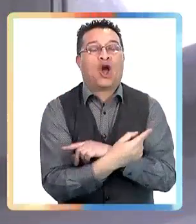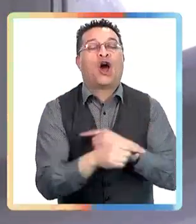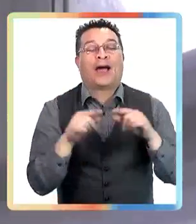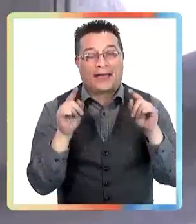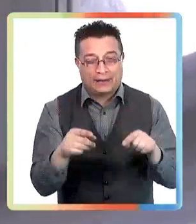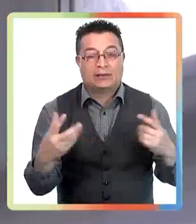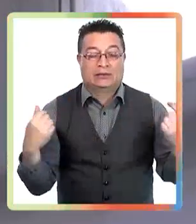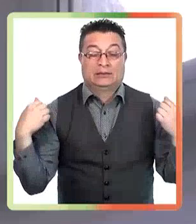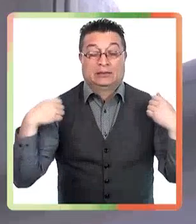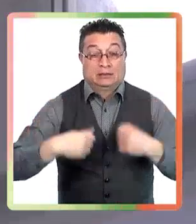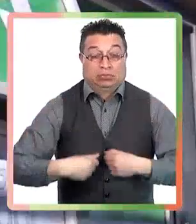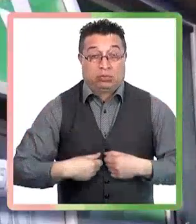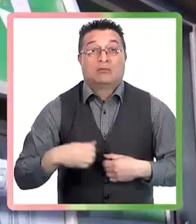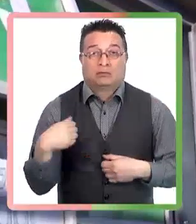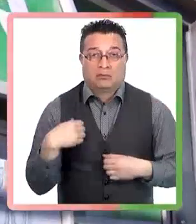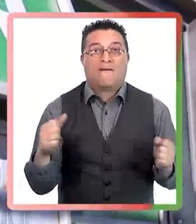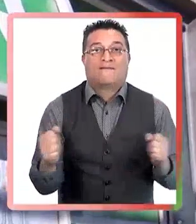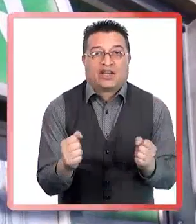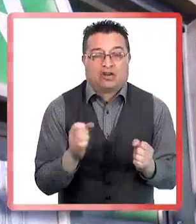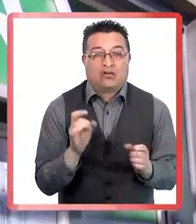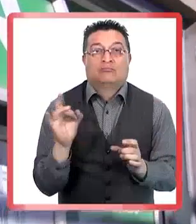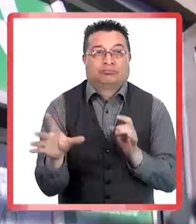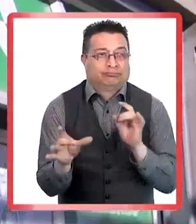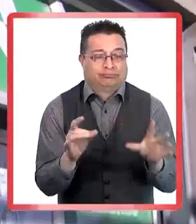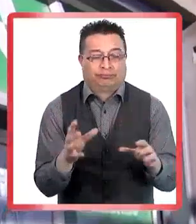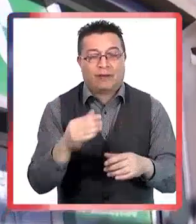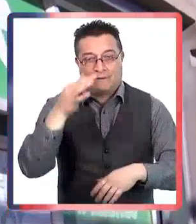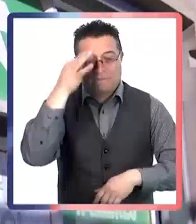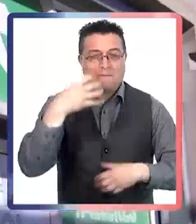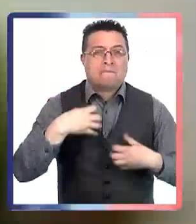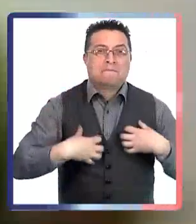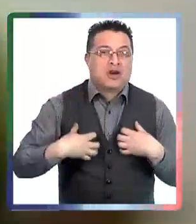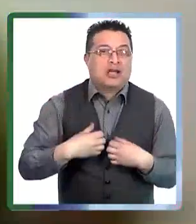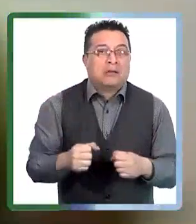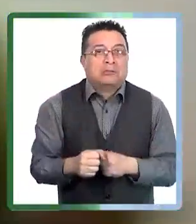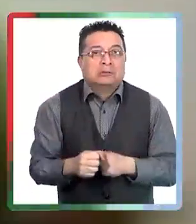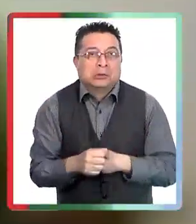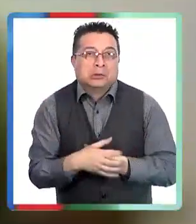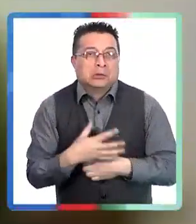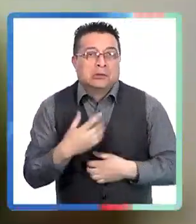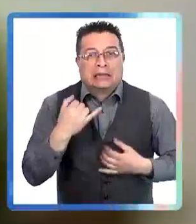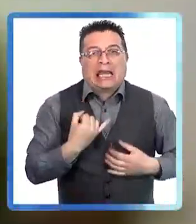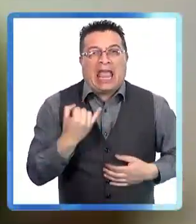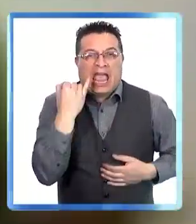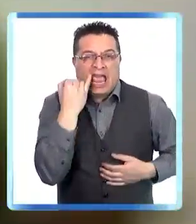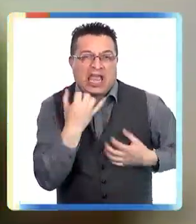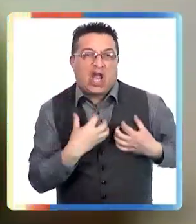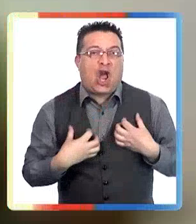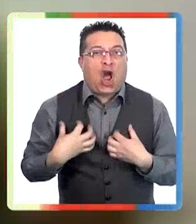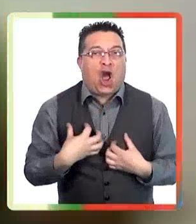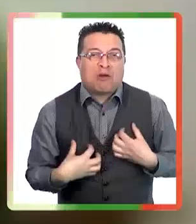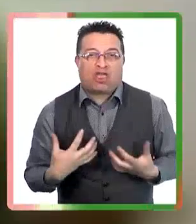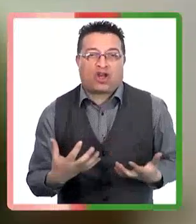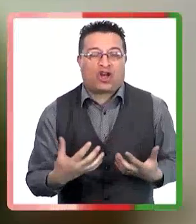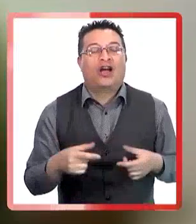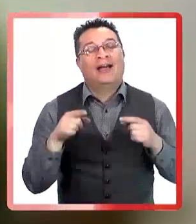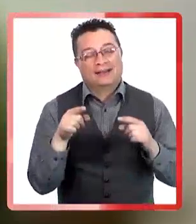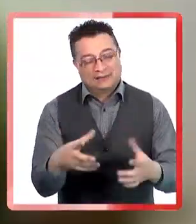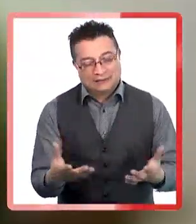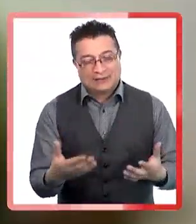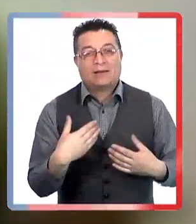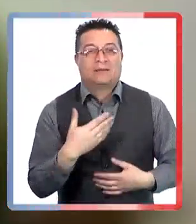abrigarse porque el frío es molesto, más que porque se puede enfermar, es muy incómodo tener frío para un niño.